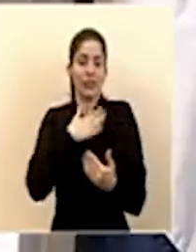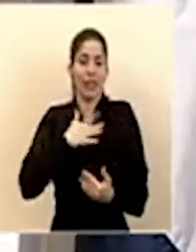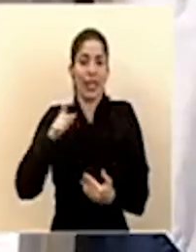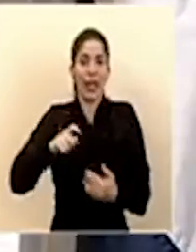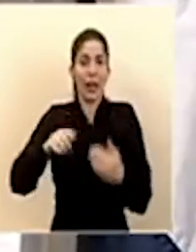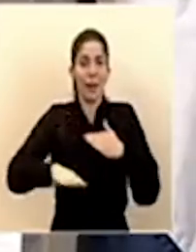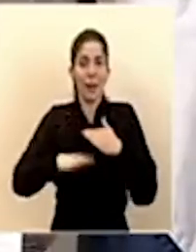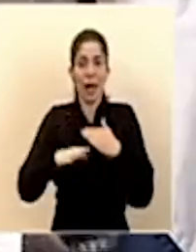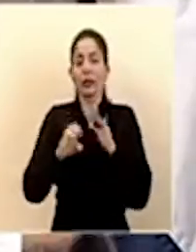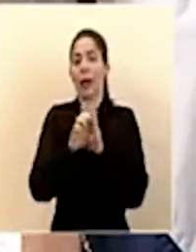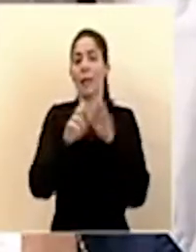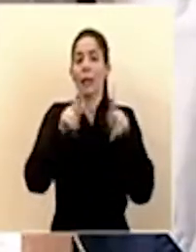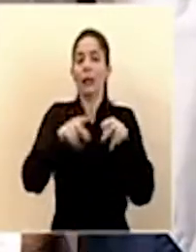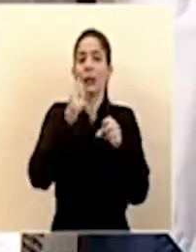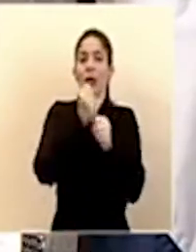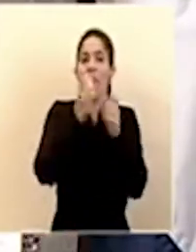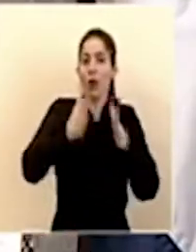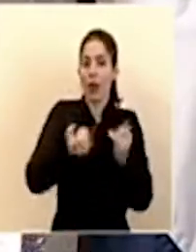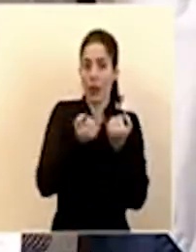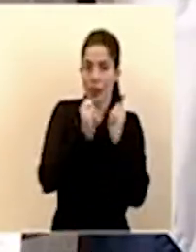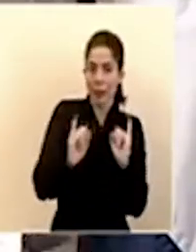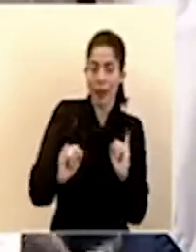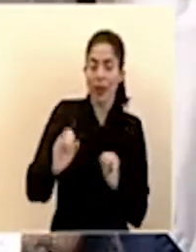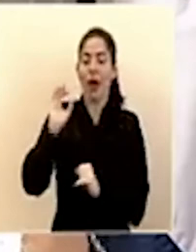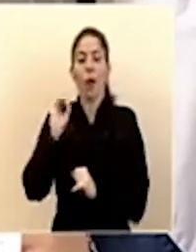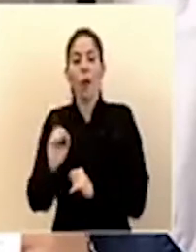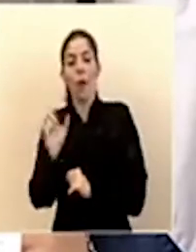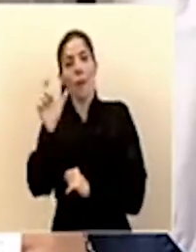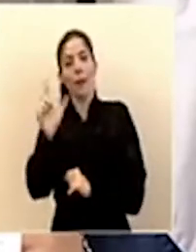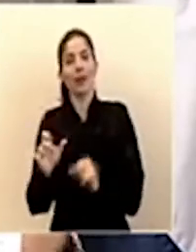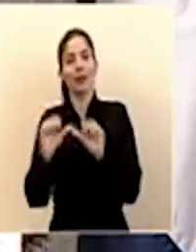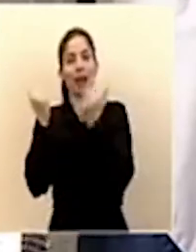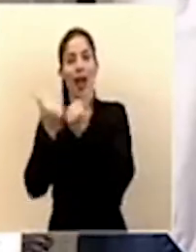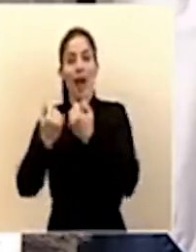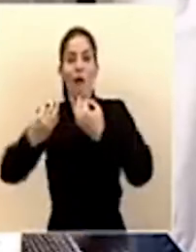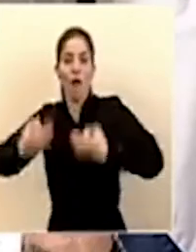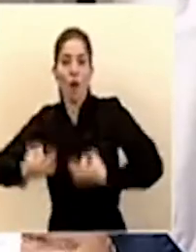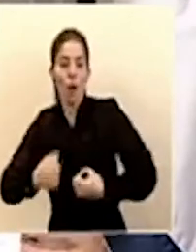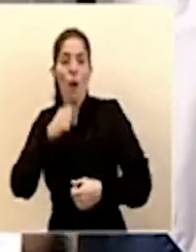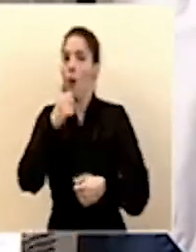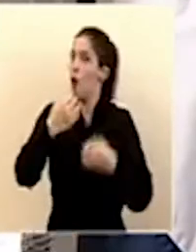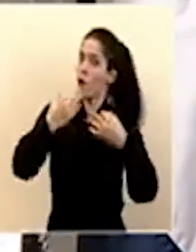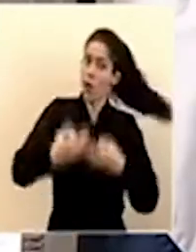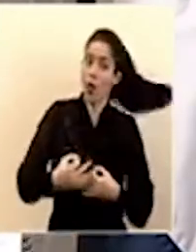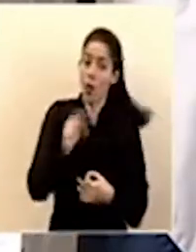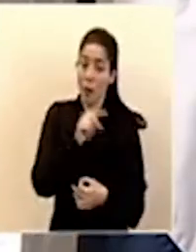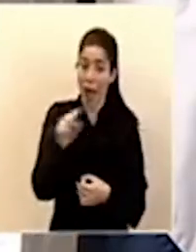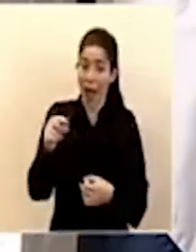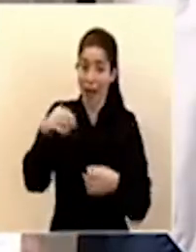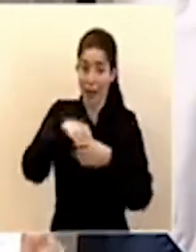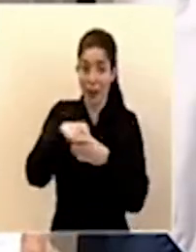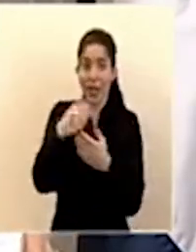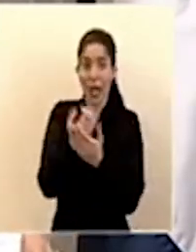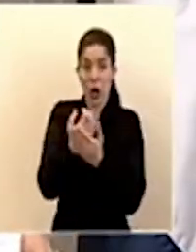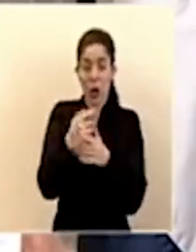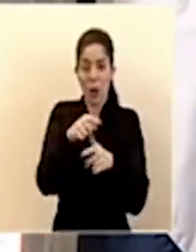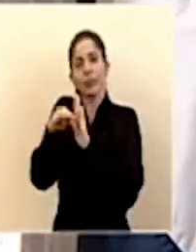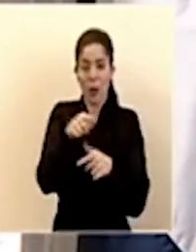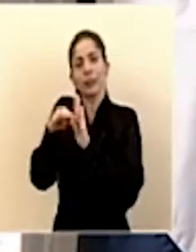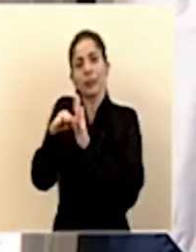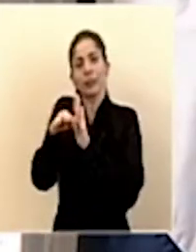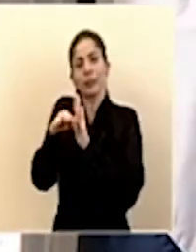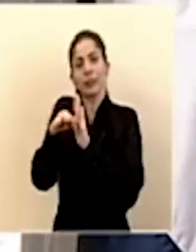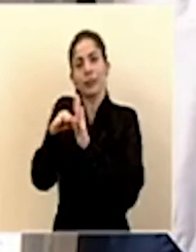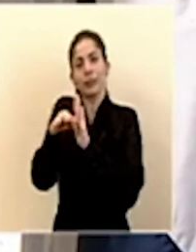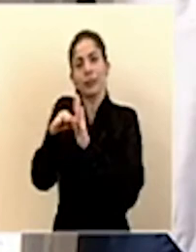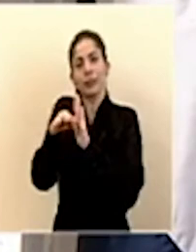básicas sean personas trabajadoras independientes sean personas del sector formal o informal de nuestra economía hay también otro